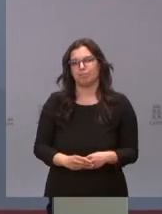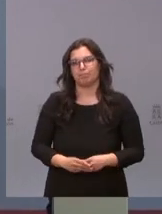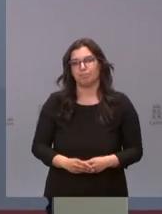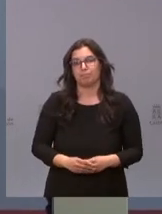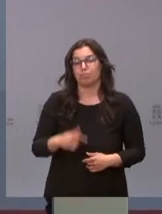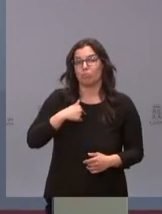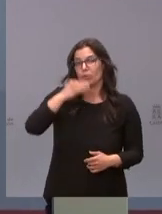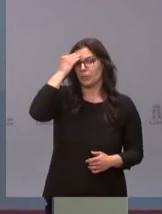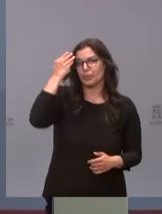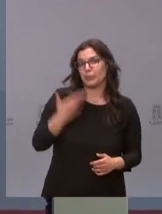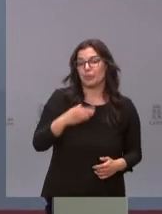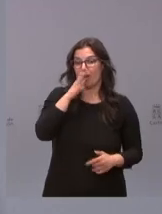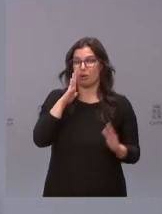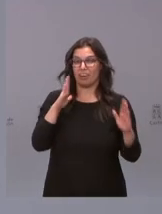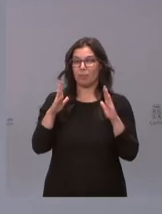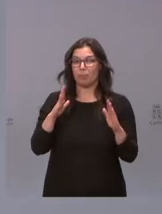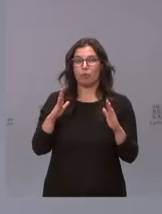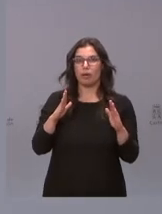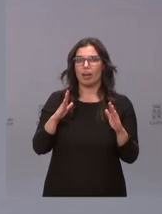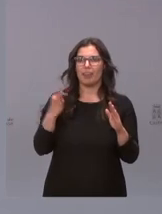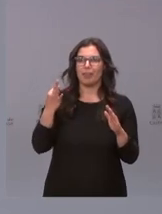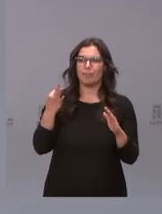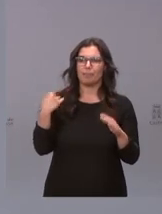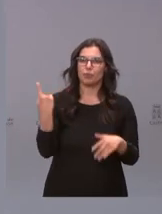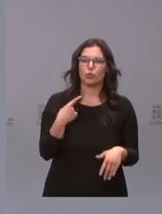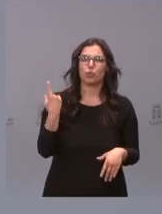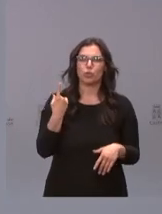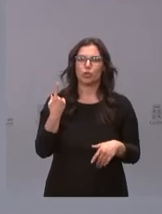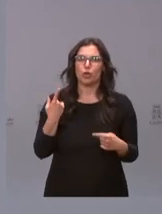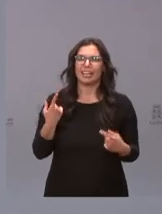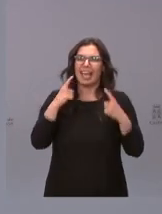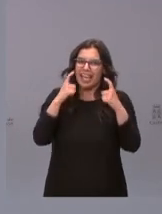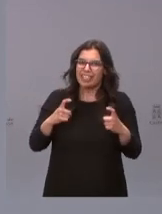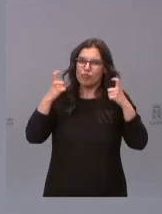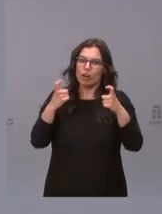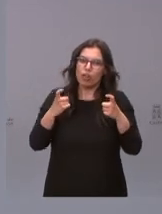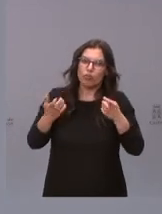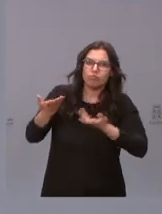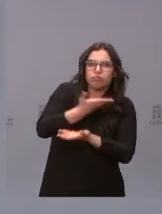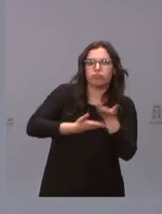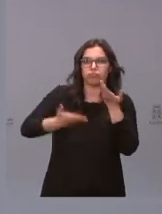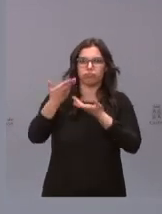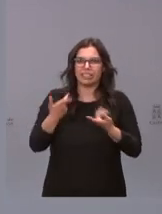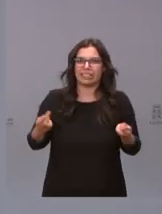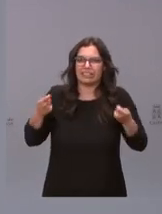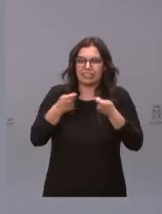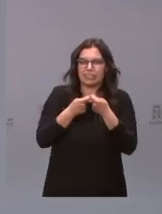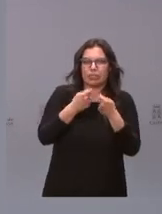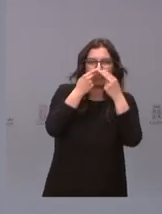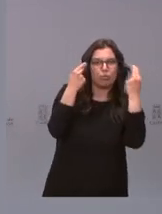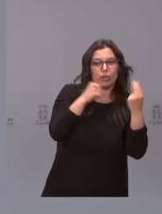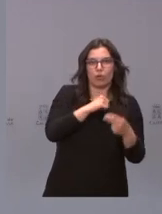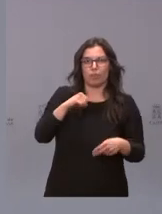fundamental en los tiempos que corren que seamos capaces de unir esfuerzos en esa colaboración público-privada y este es un